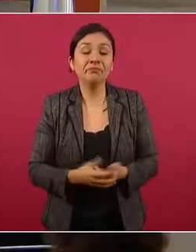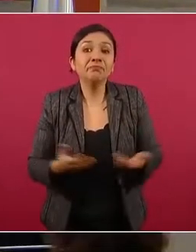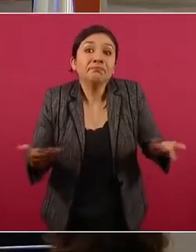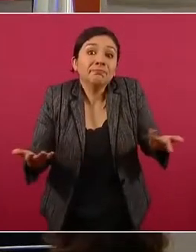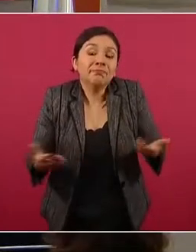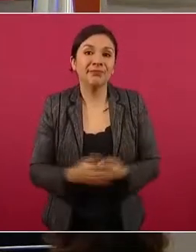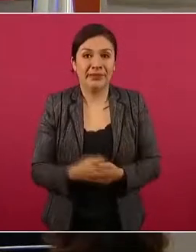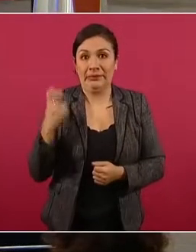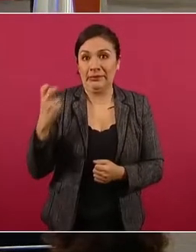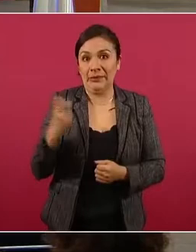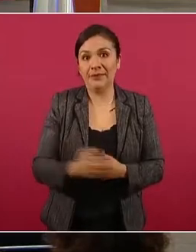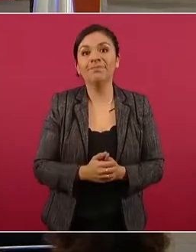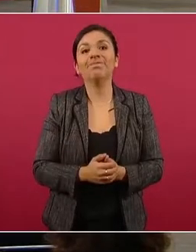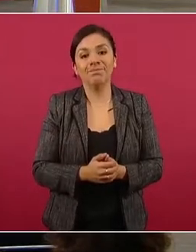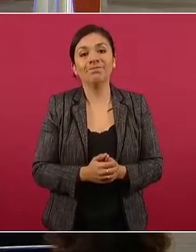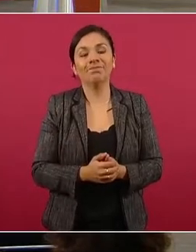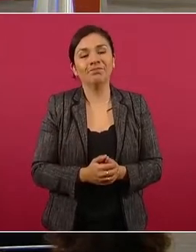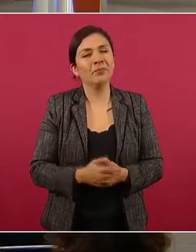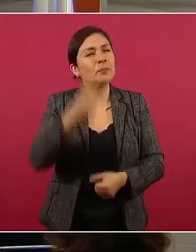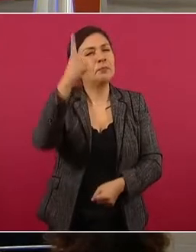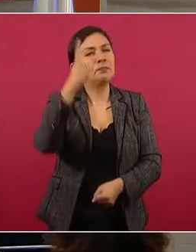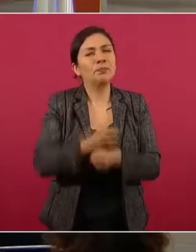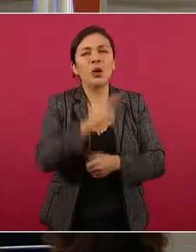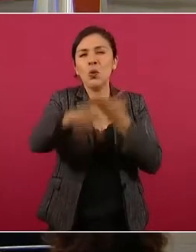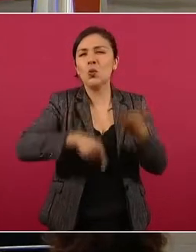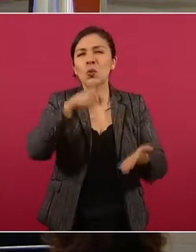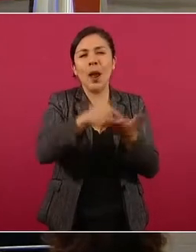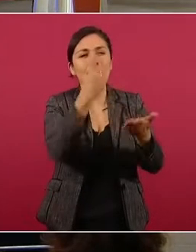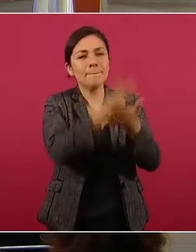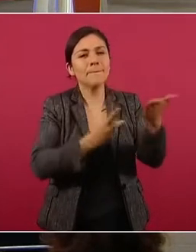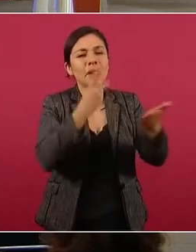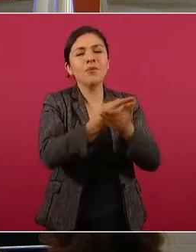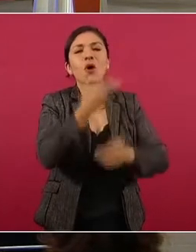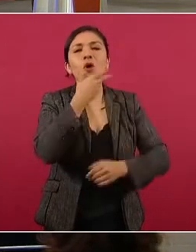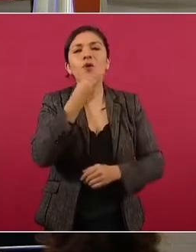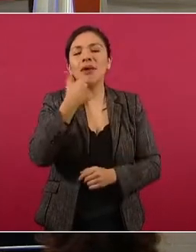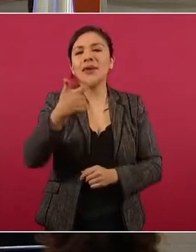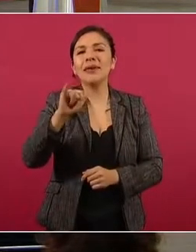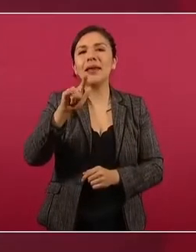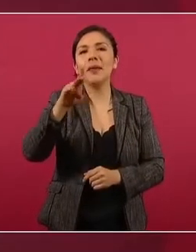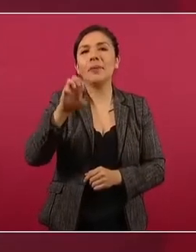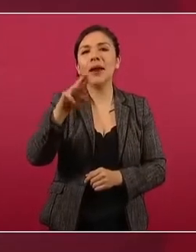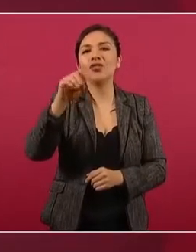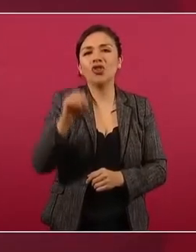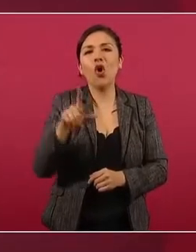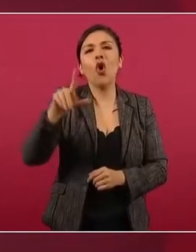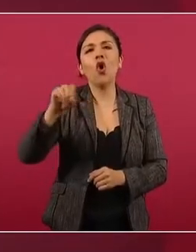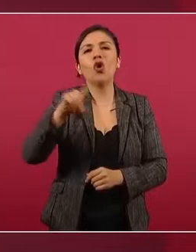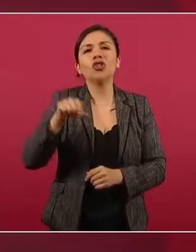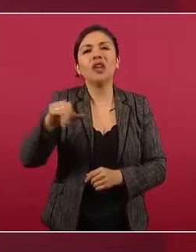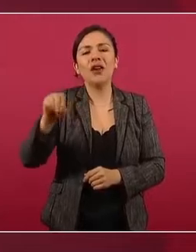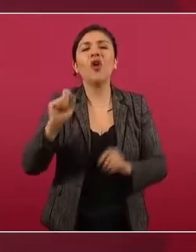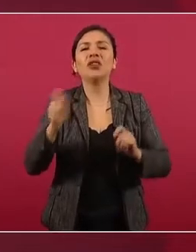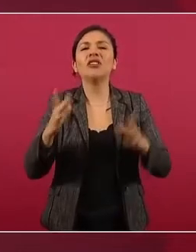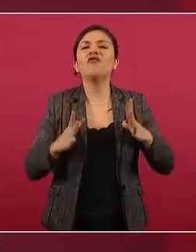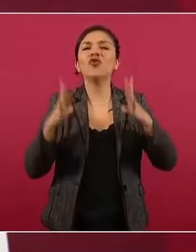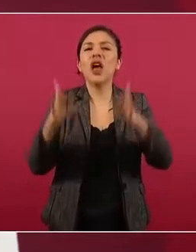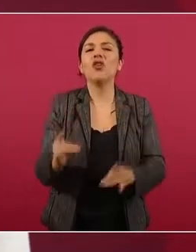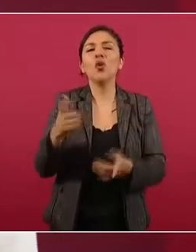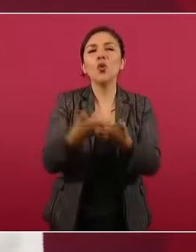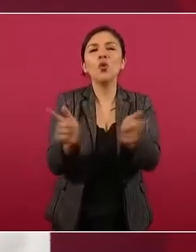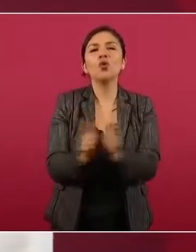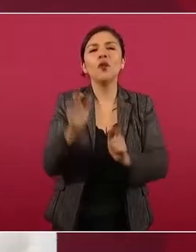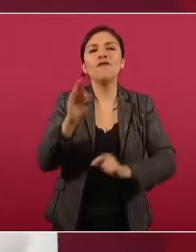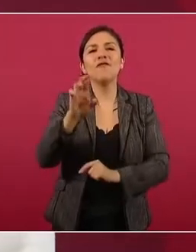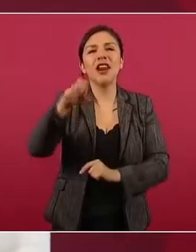bueno, la mención honorífica se la llevó el señor Gilberto Lozano, fundador de Frena, quien en